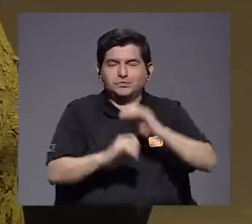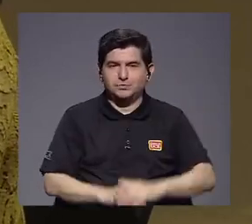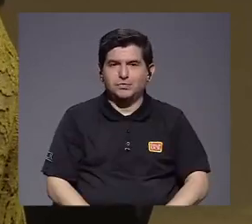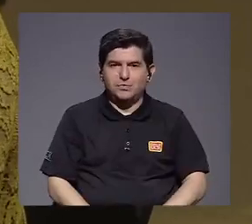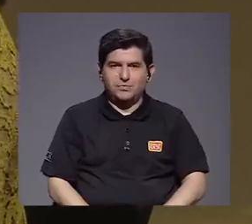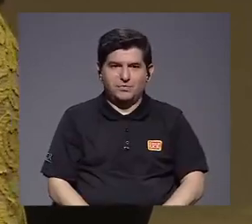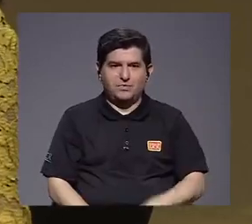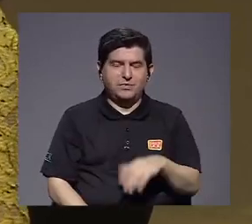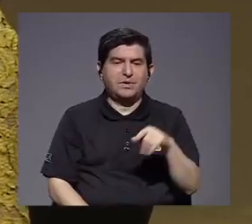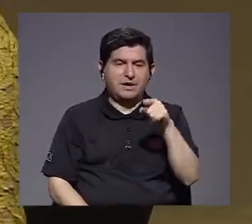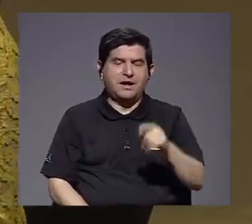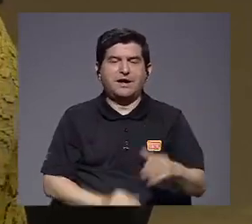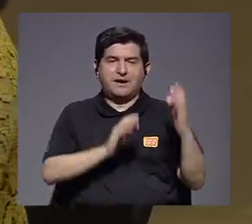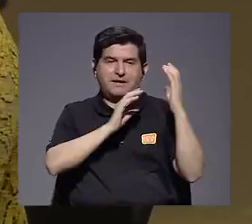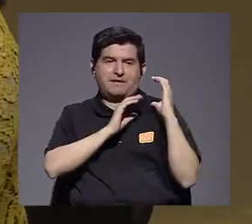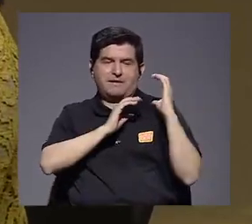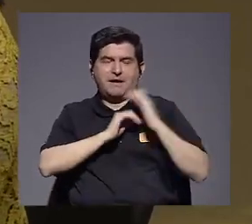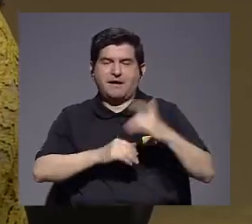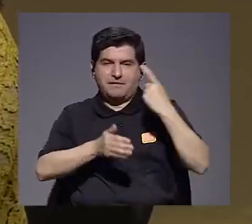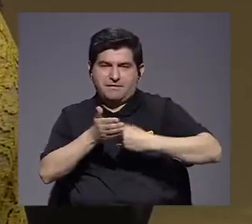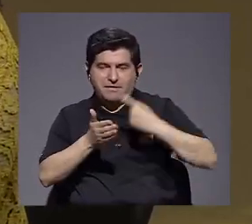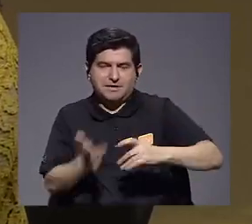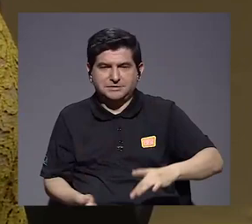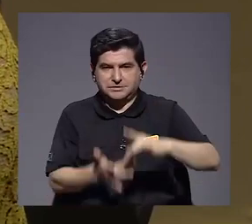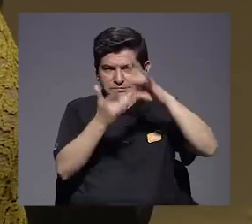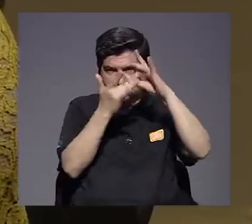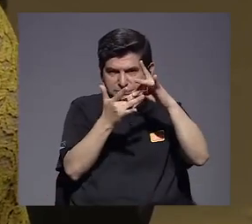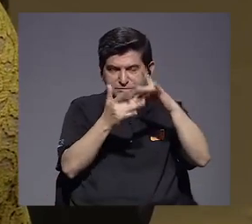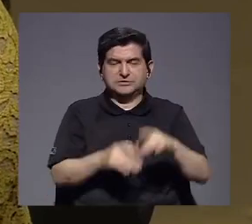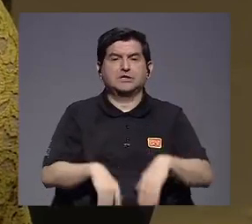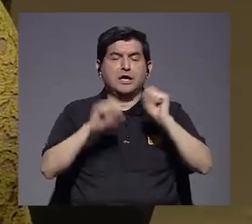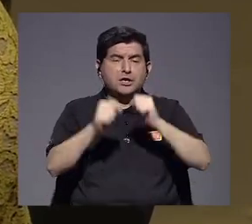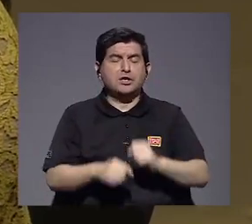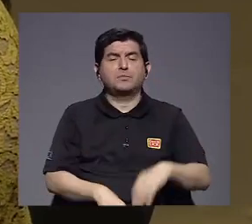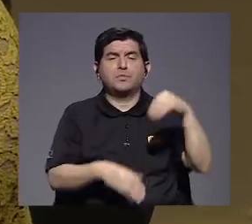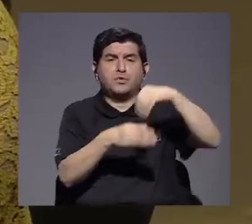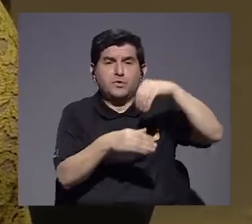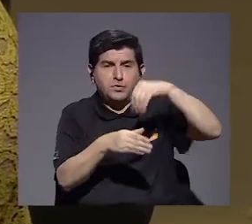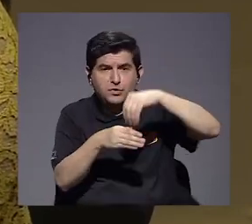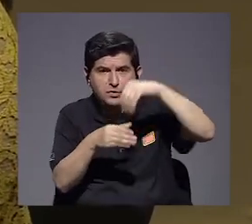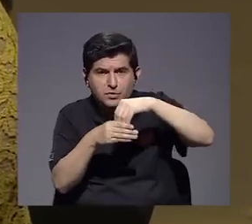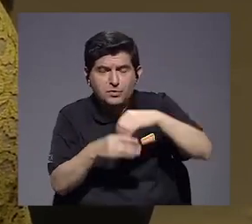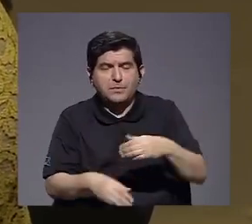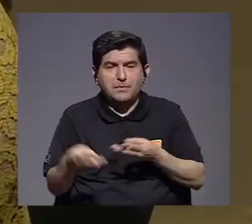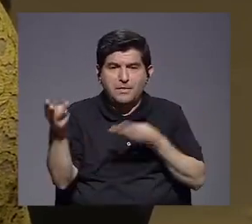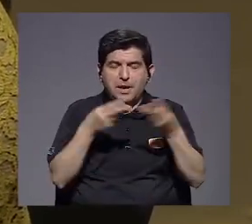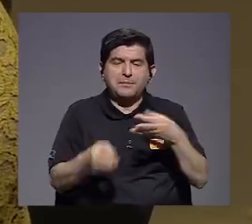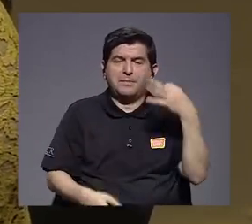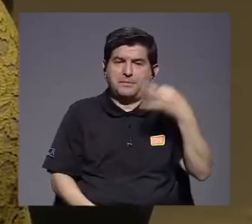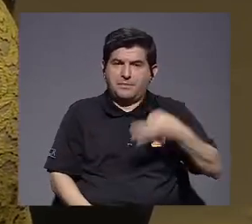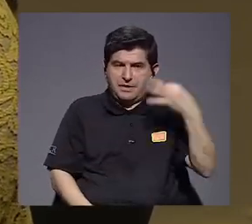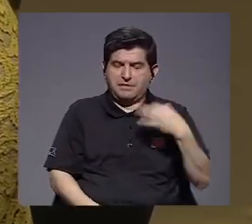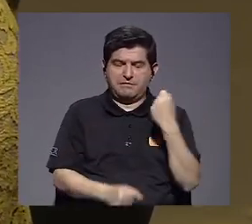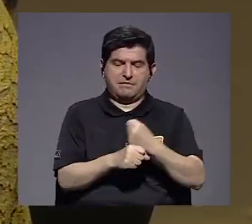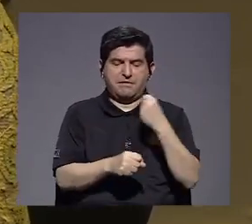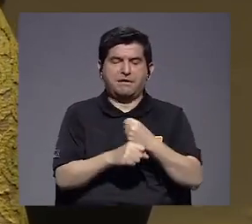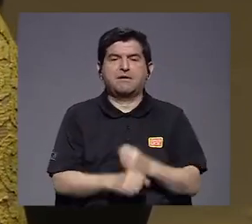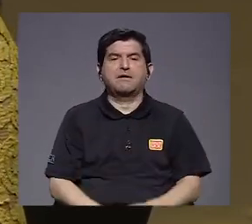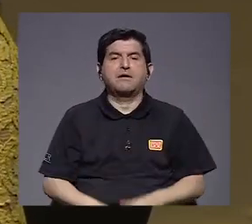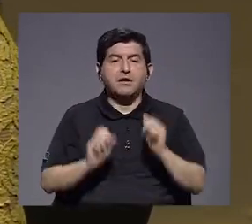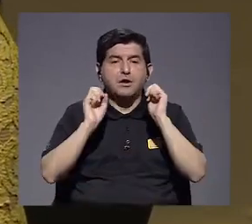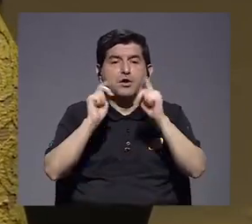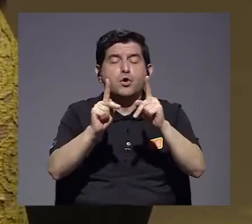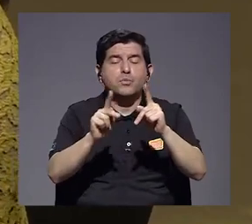por unas cargas a nivel también impositivas especiales y poder incorporarles en mercados más formales de trabajo y